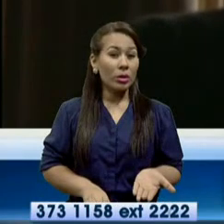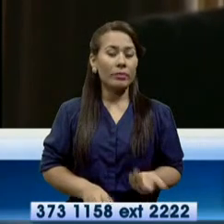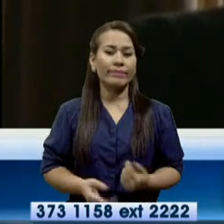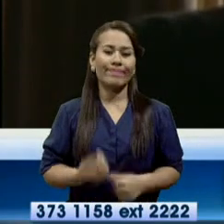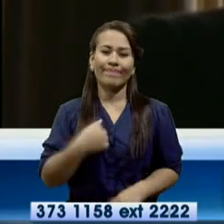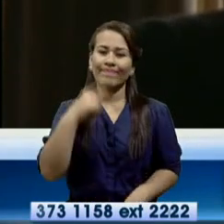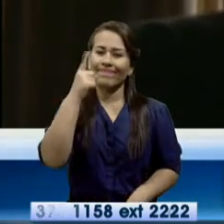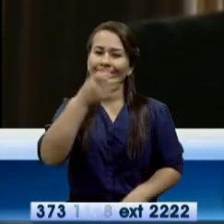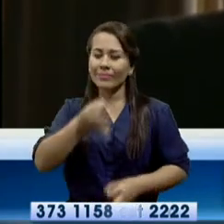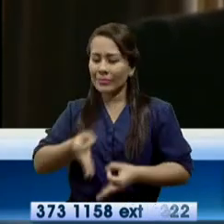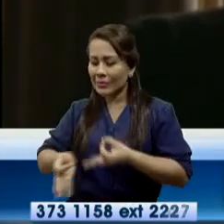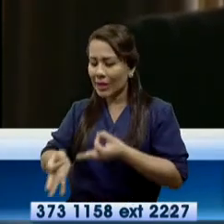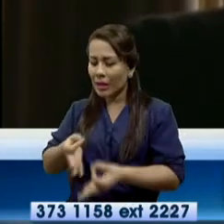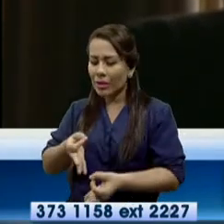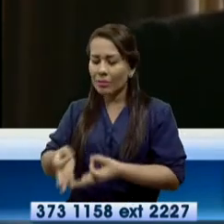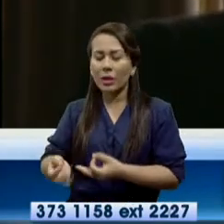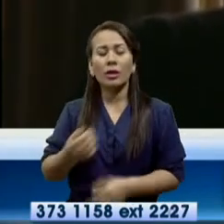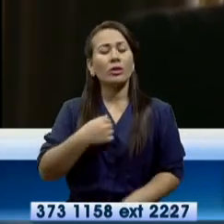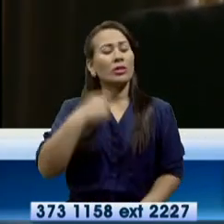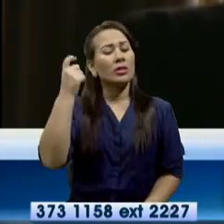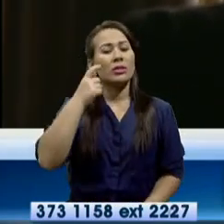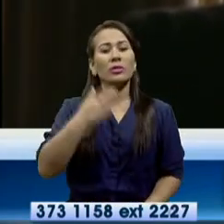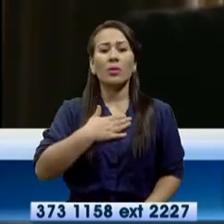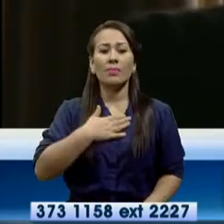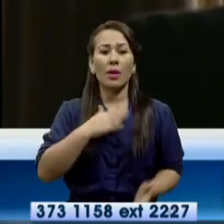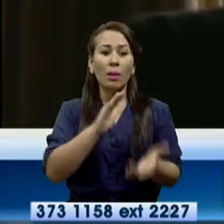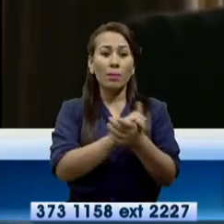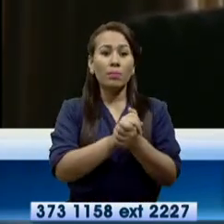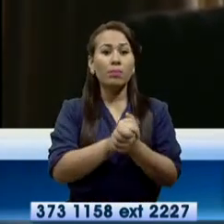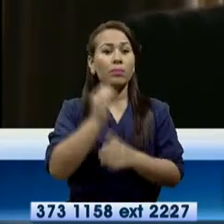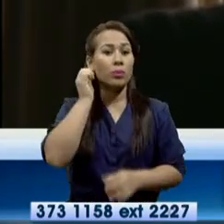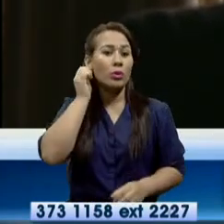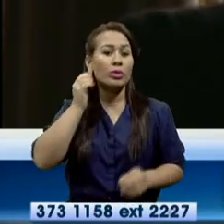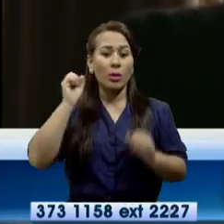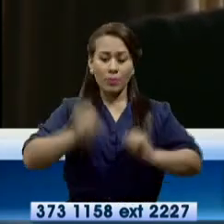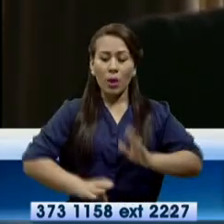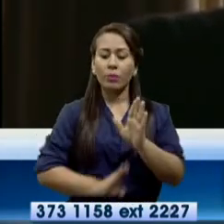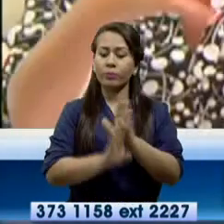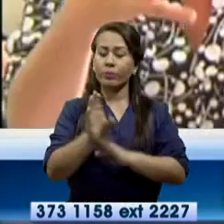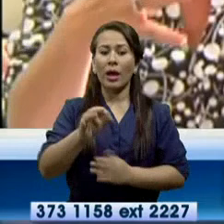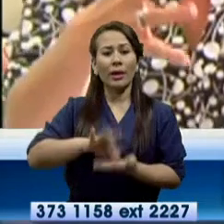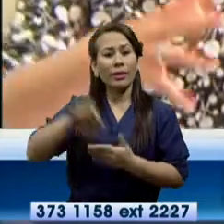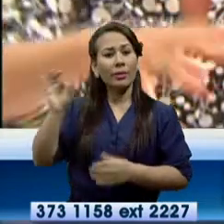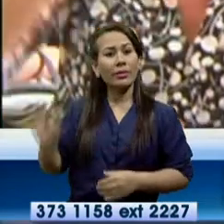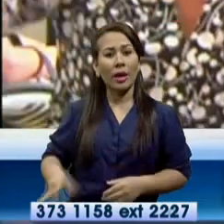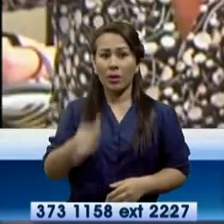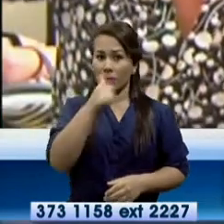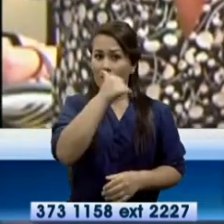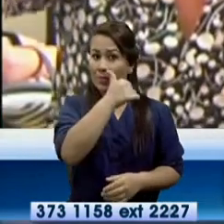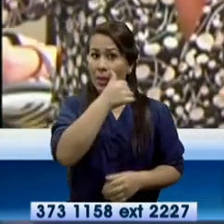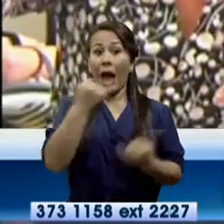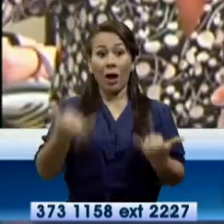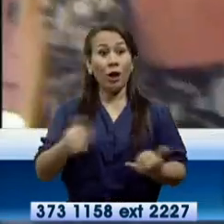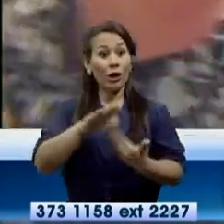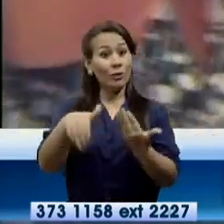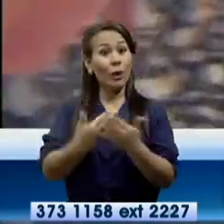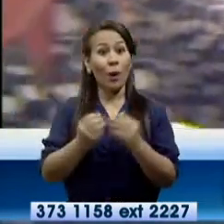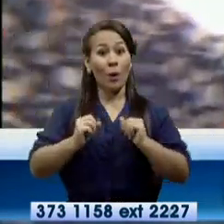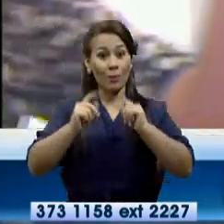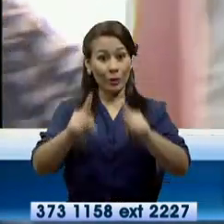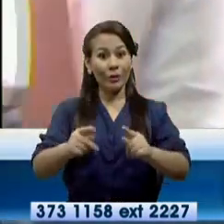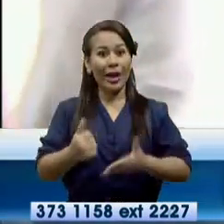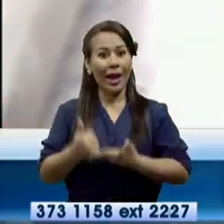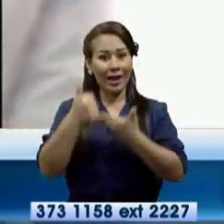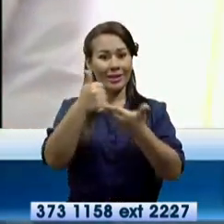Es que la necesito, necesito que esté a mi lado, al lado de su hijo. Pero ahora todos tenemos la oportunidad de